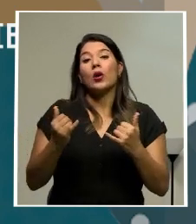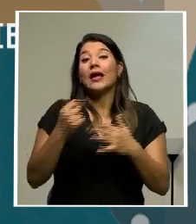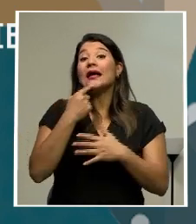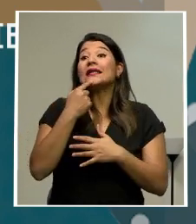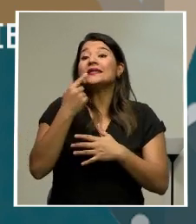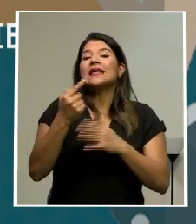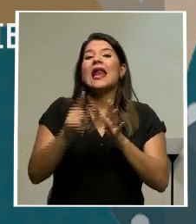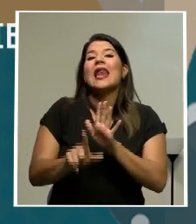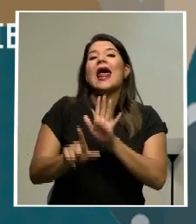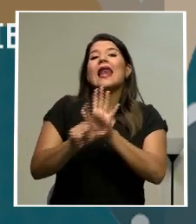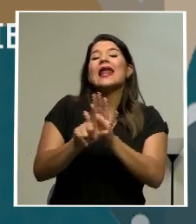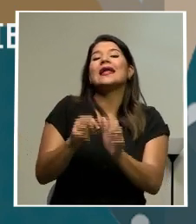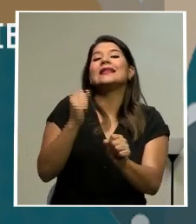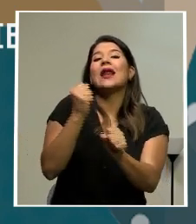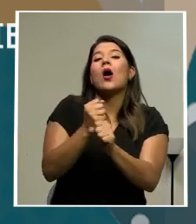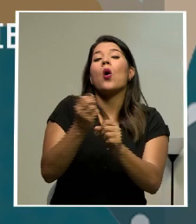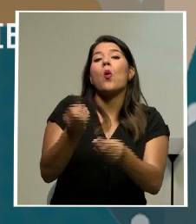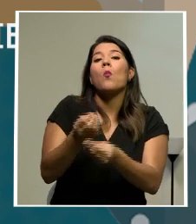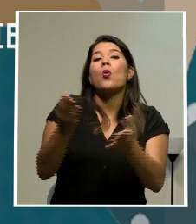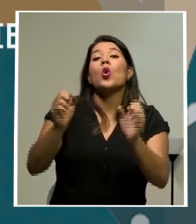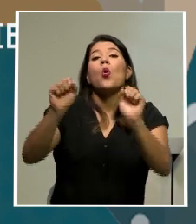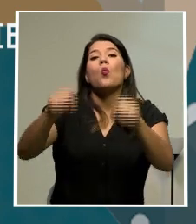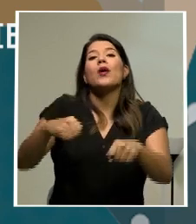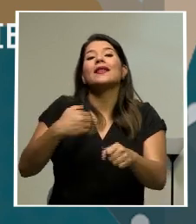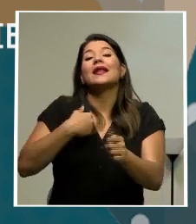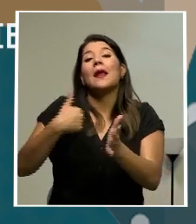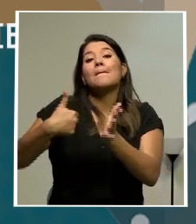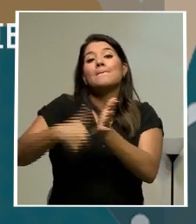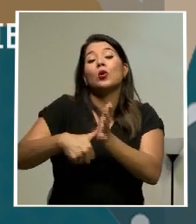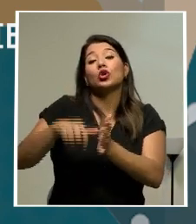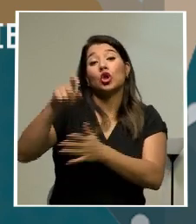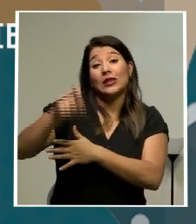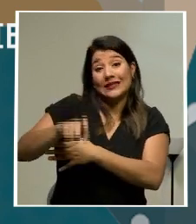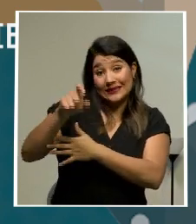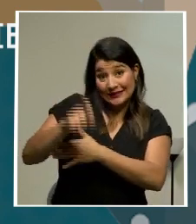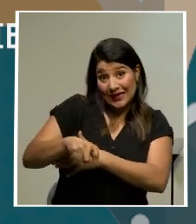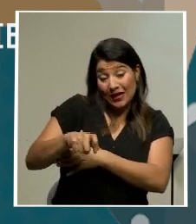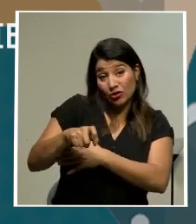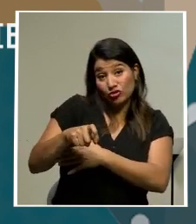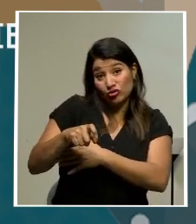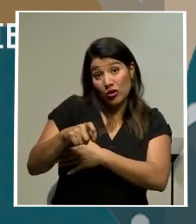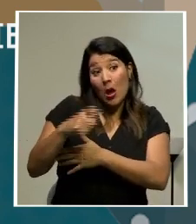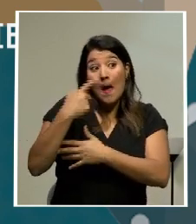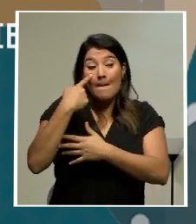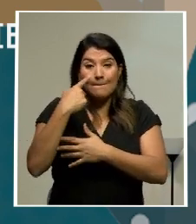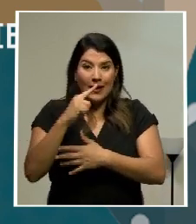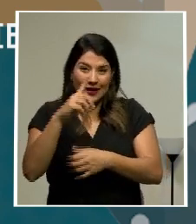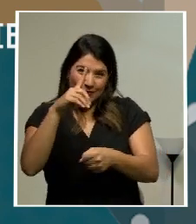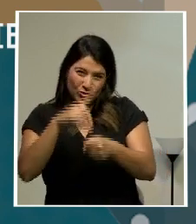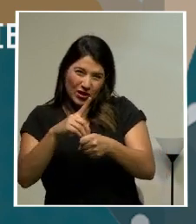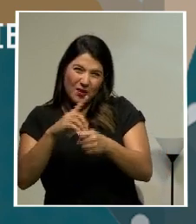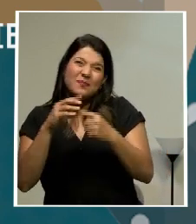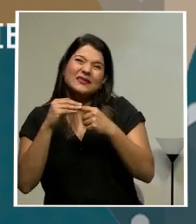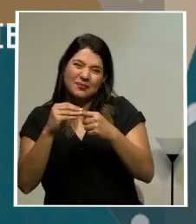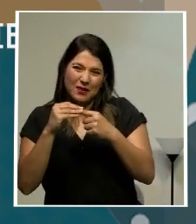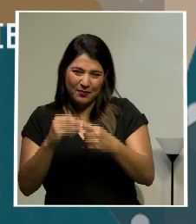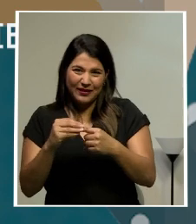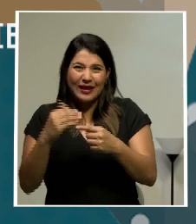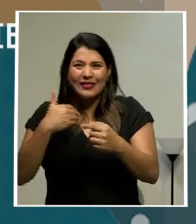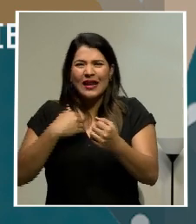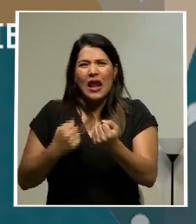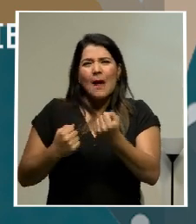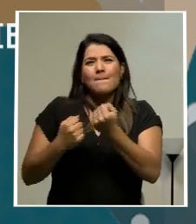de empleo público tuviera los votos necesarios por parte de algunos diputados, sobre todo los más conservadores, hablamos del